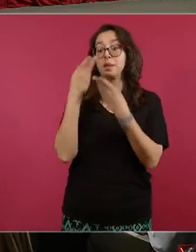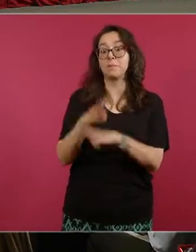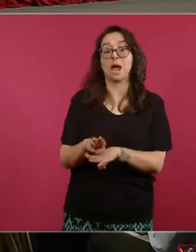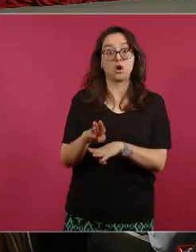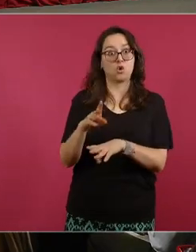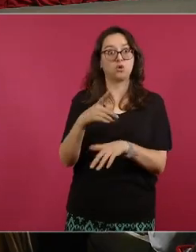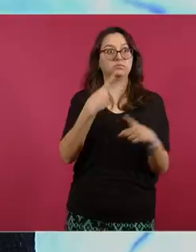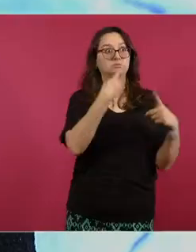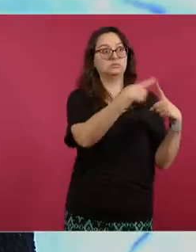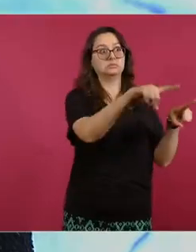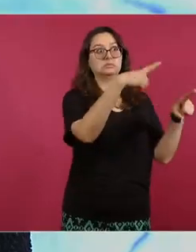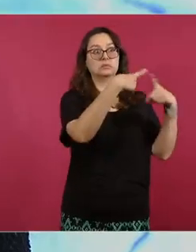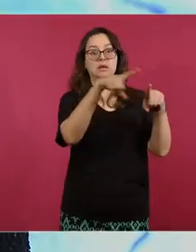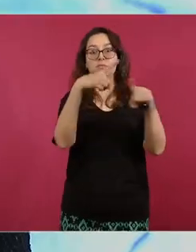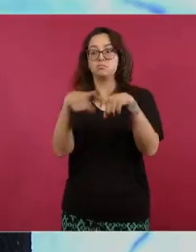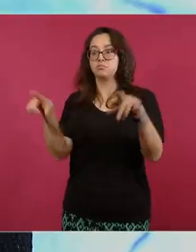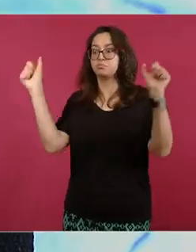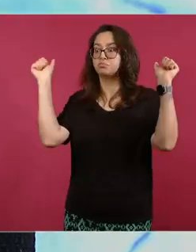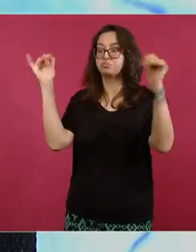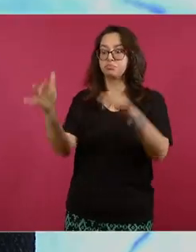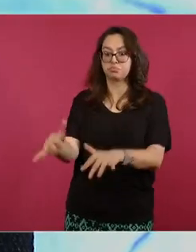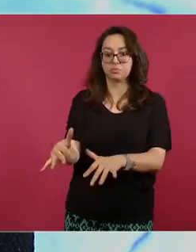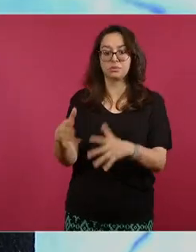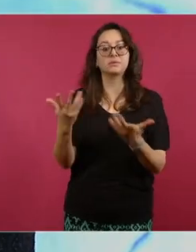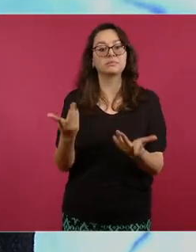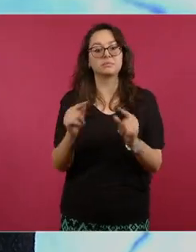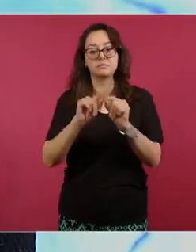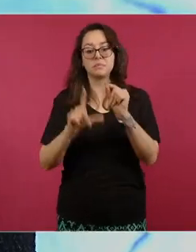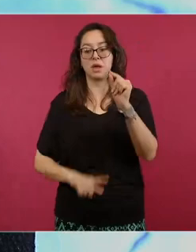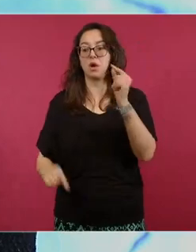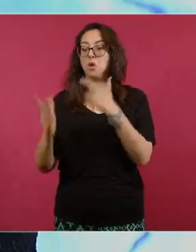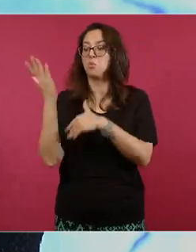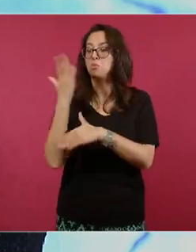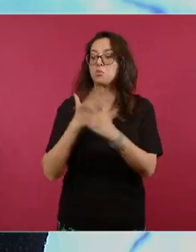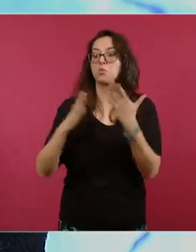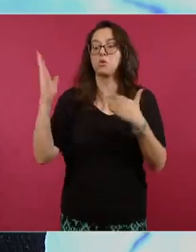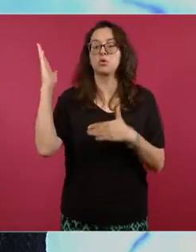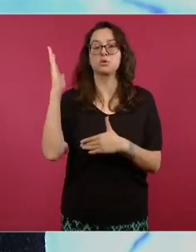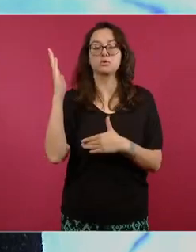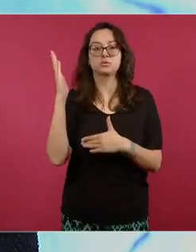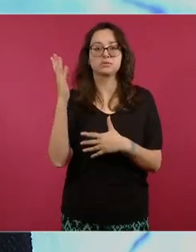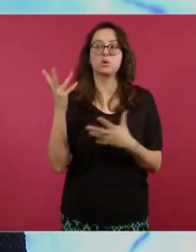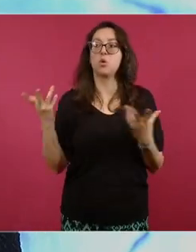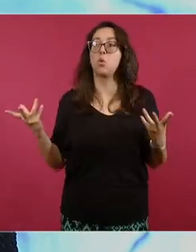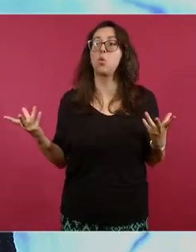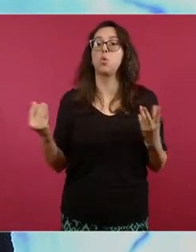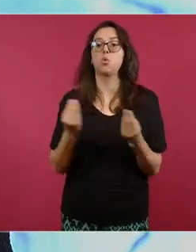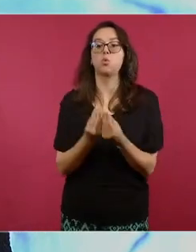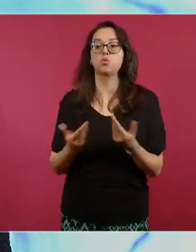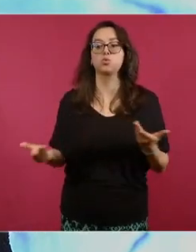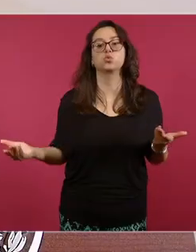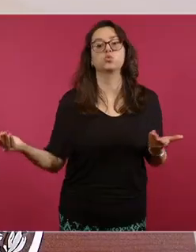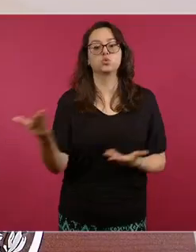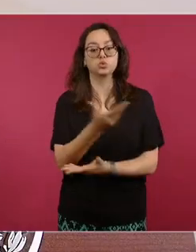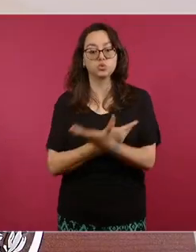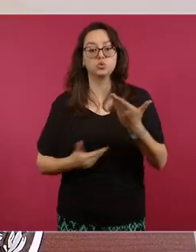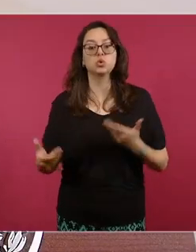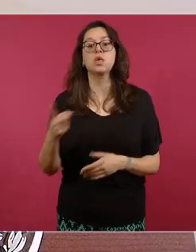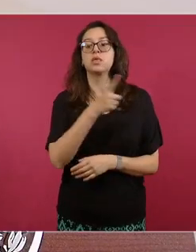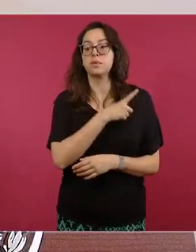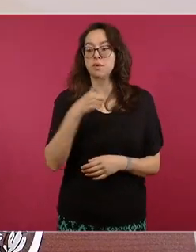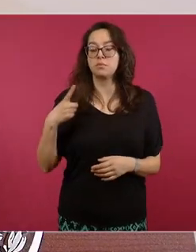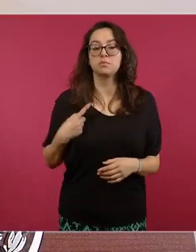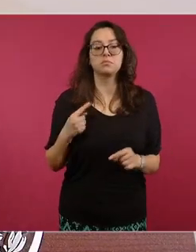progreso de México es responsabilidad compartida. Esto reafirma el compromiso de todos los